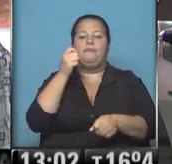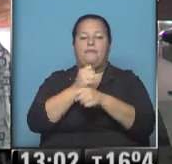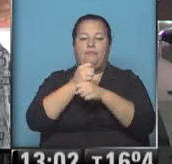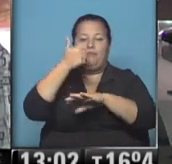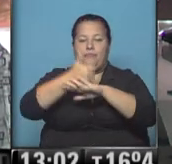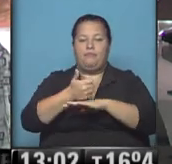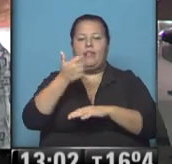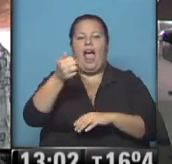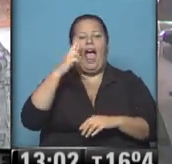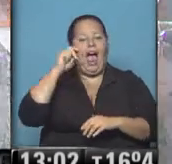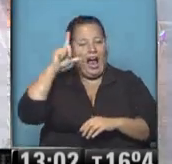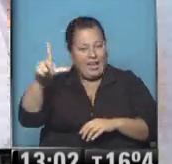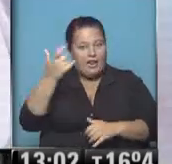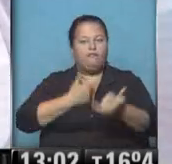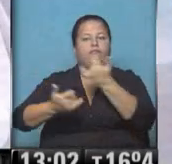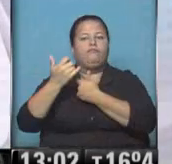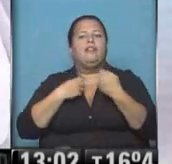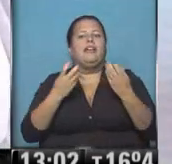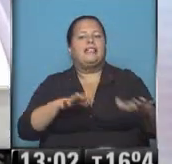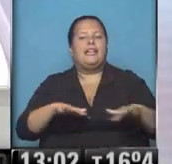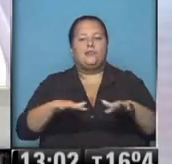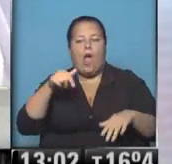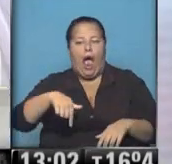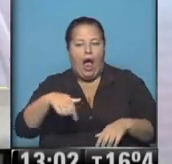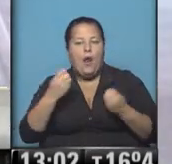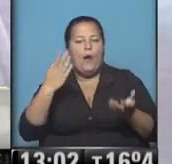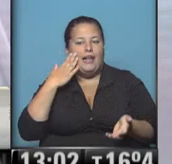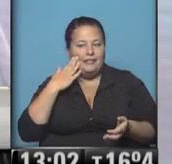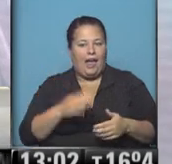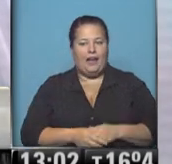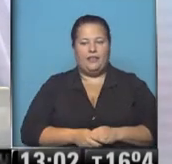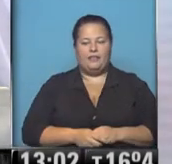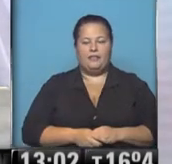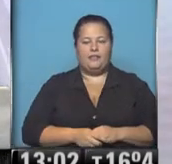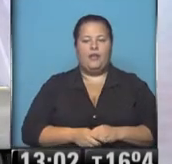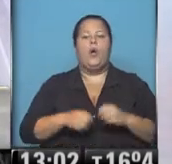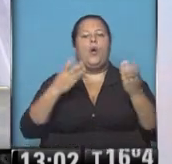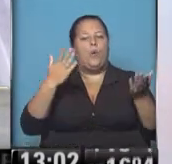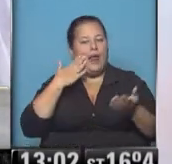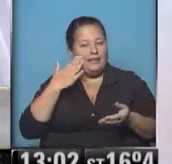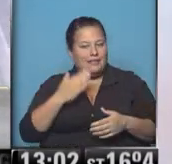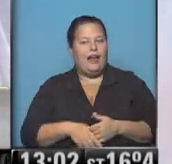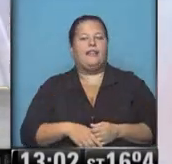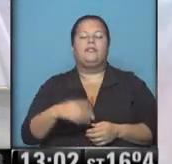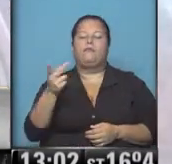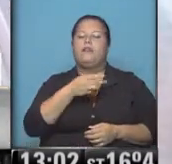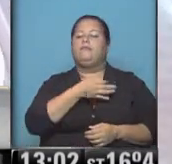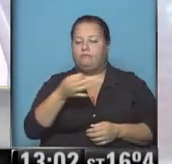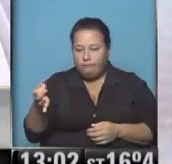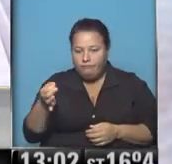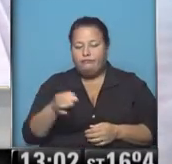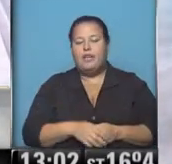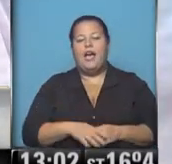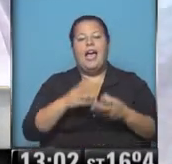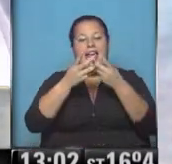Ariel Magirena. Cuéntanos, Ariel, cuál es la situación a esta hora. Buenas tardes. Buenas tardes, Roberto. Silvia, efectivamente,